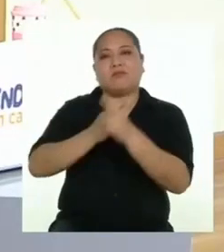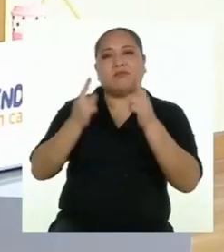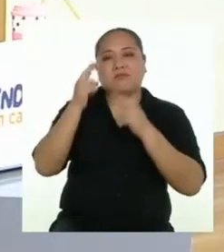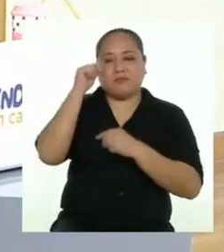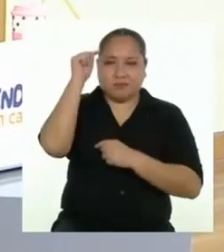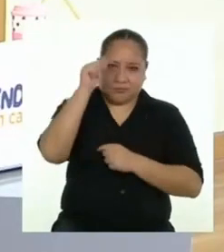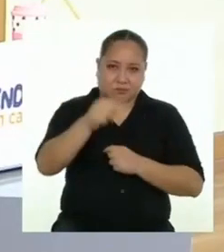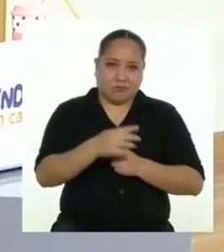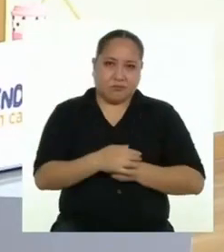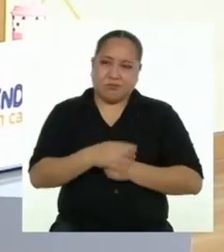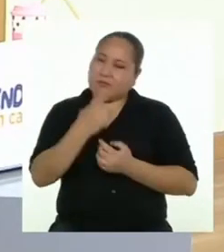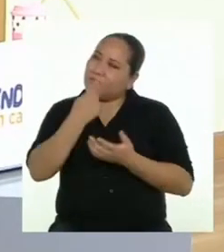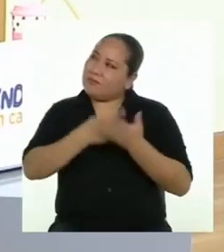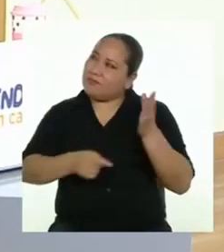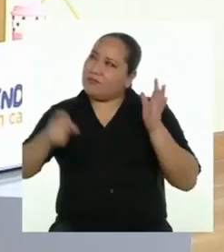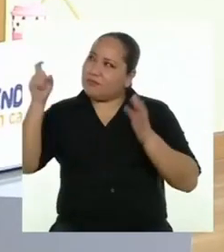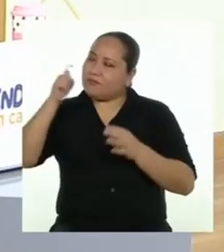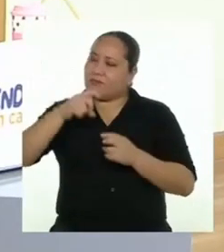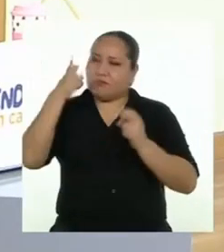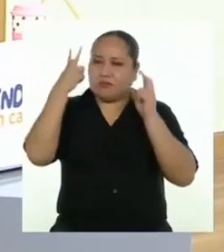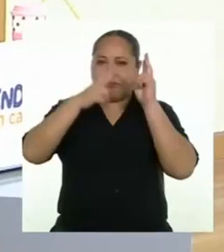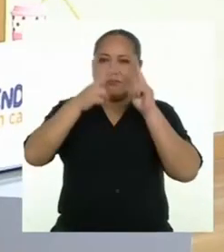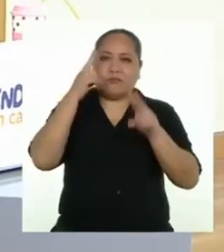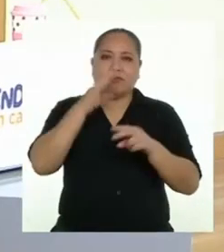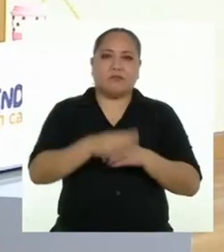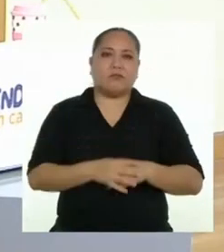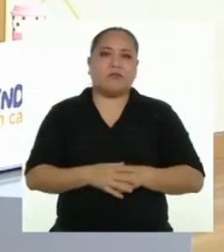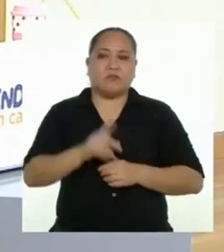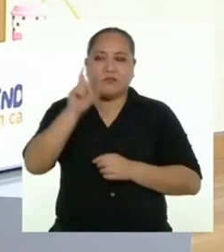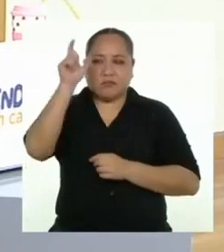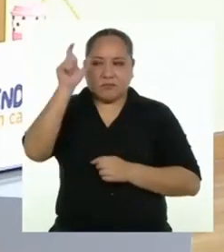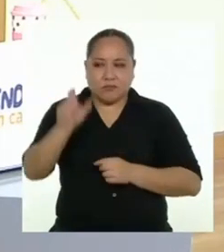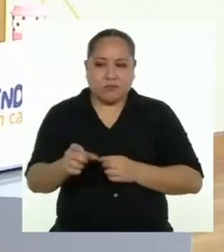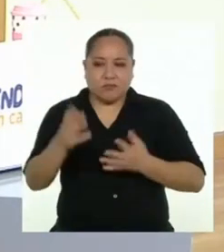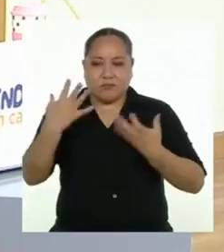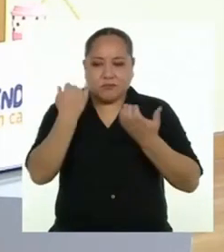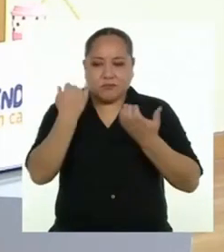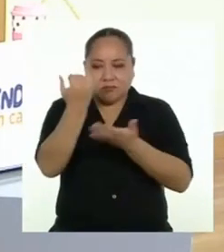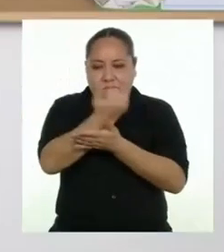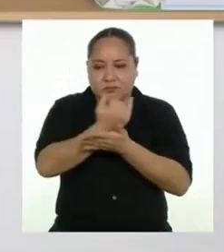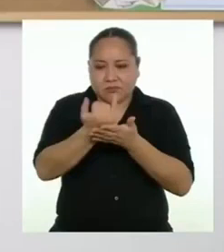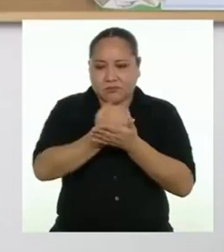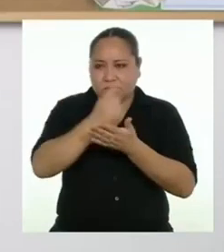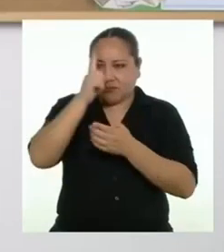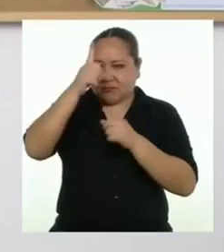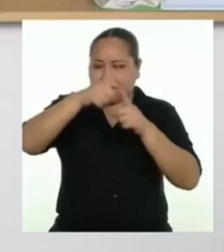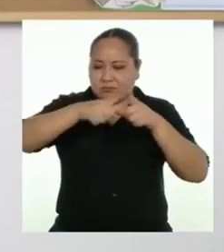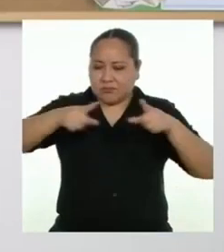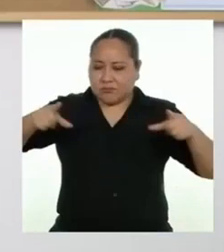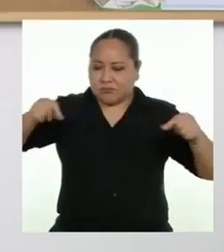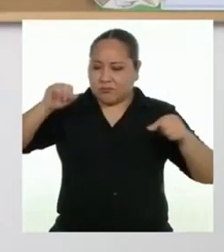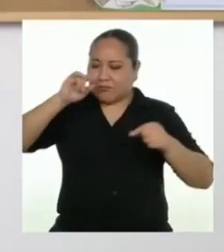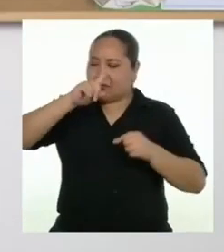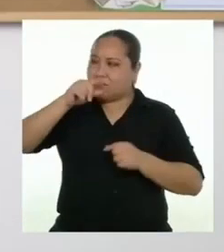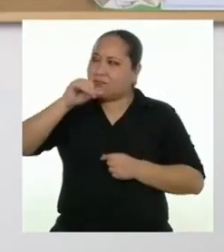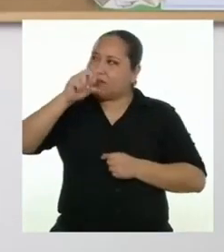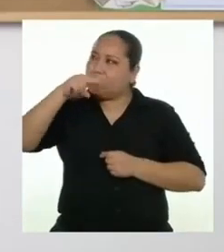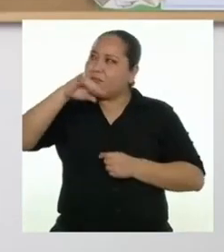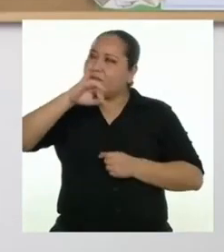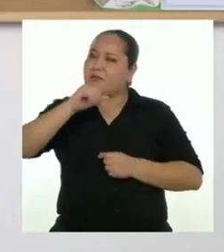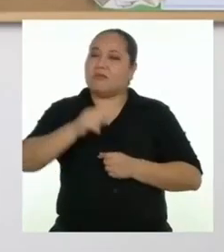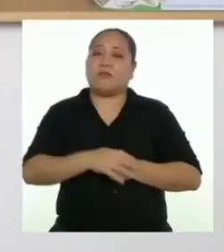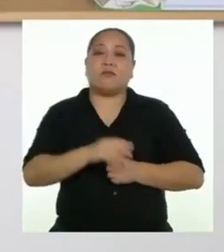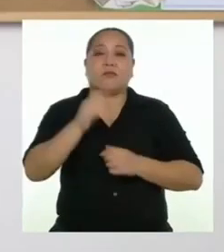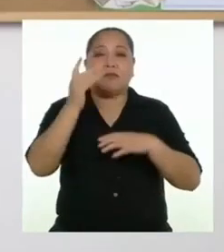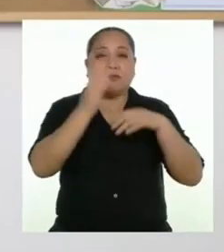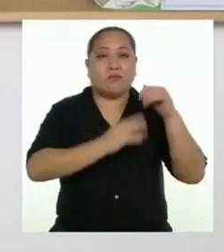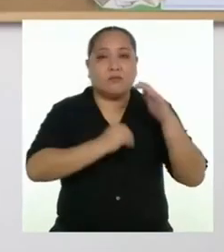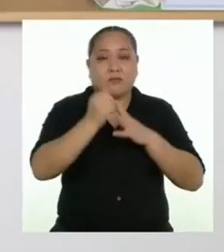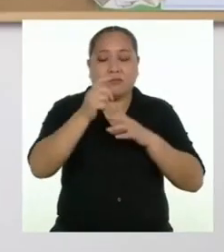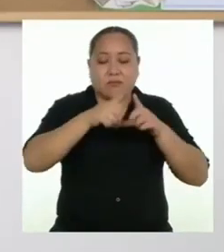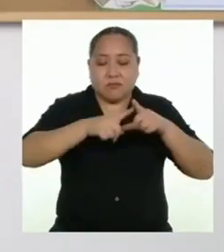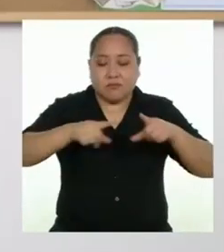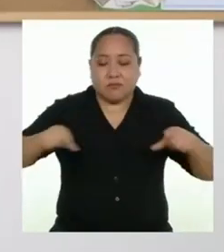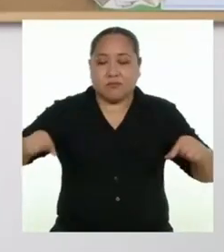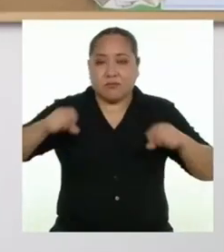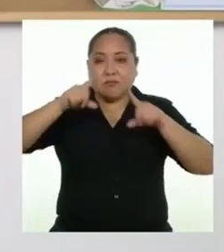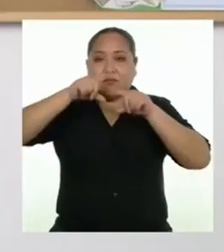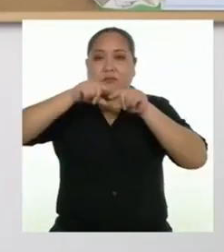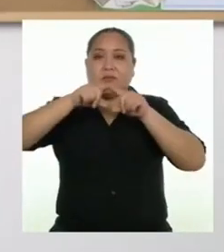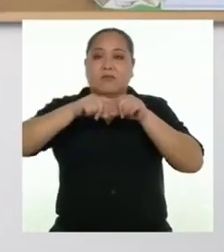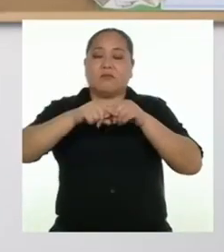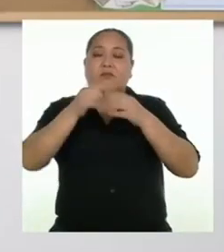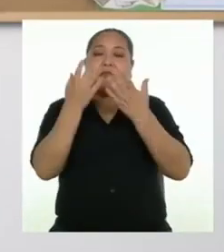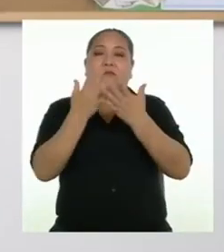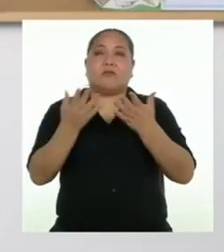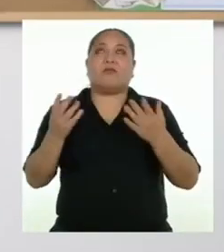a eso, ¿qué debería tomar en cuenta alguien que quiere diseñar una zanja? La construcción de las zanjas de infiltración depende de